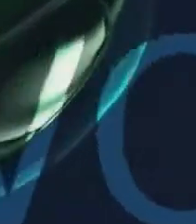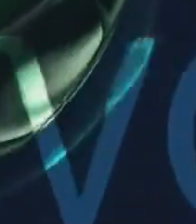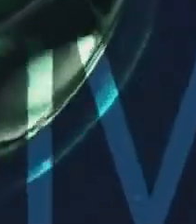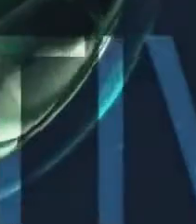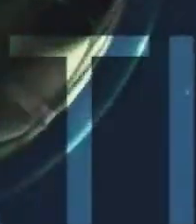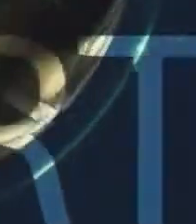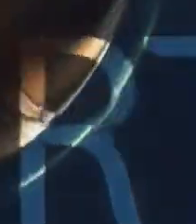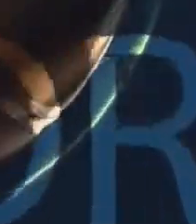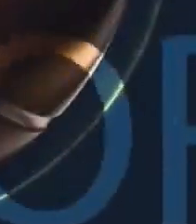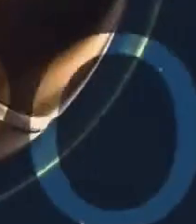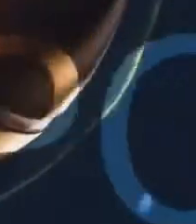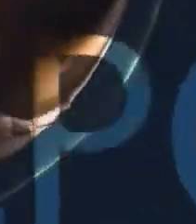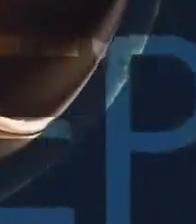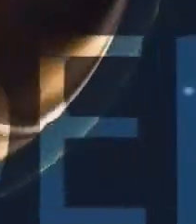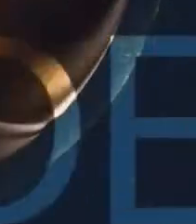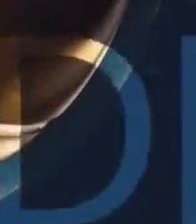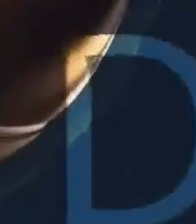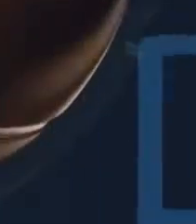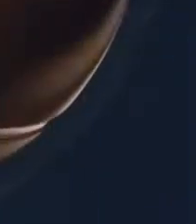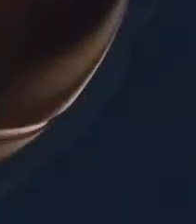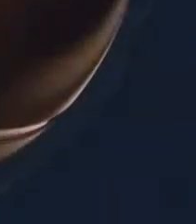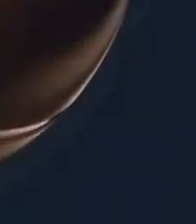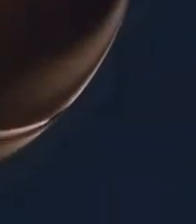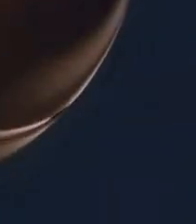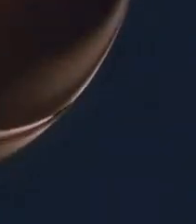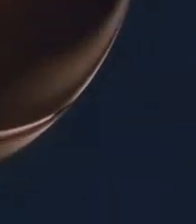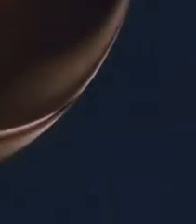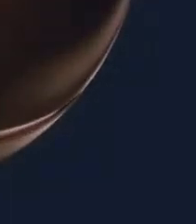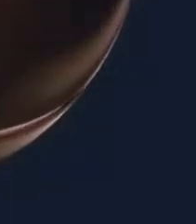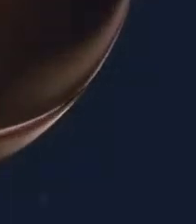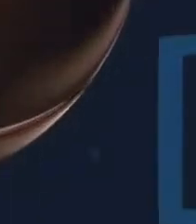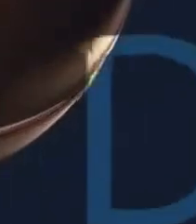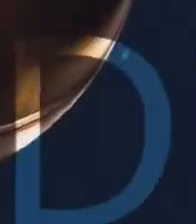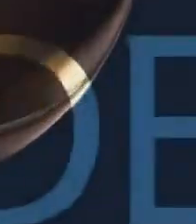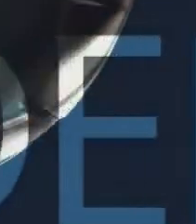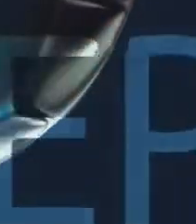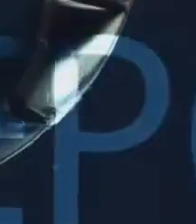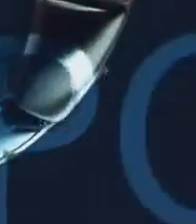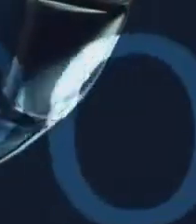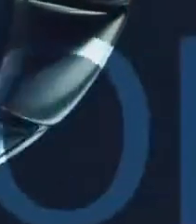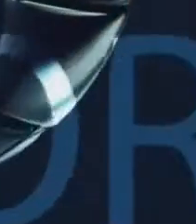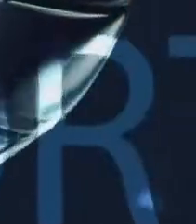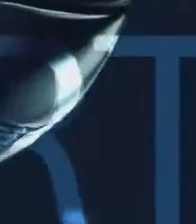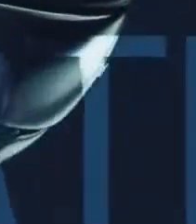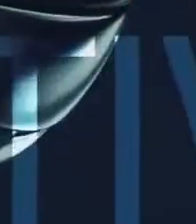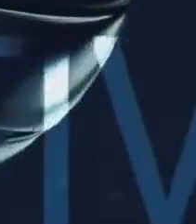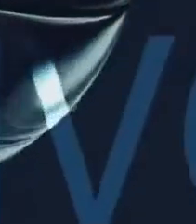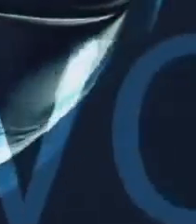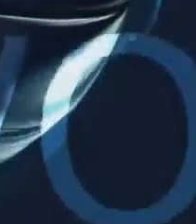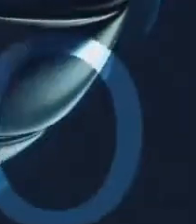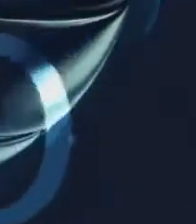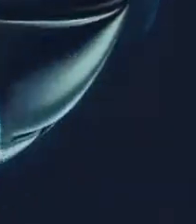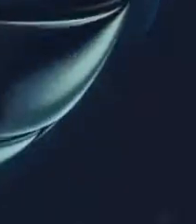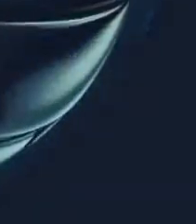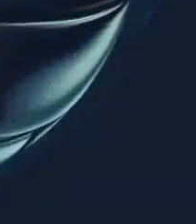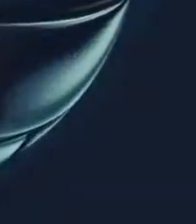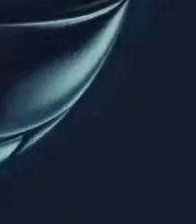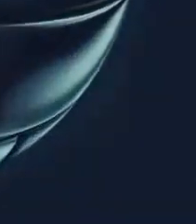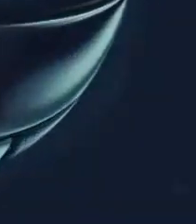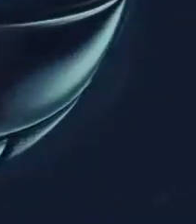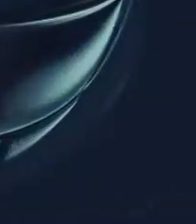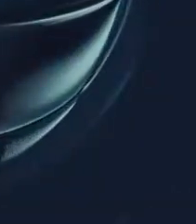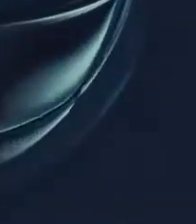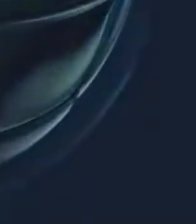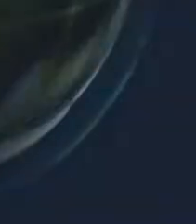Campeón del mundo Que anunció Su retiro Esta temporada Este sábado Manny Bagiao Volverá a los cuadriláteros Después de dos años